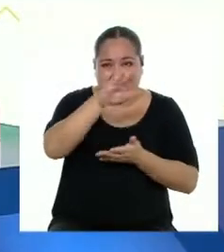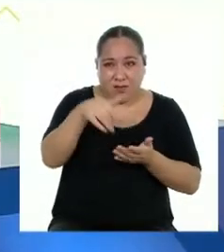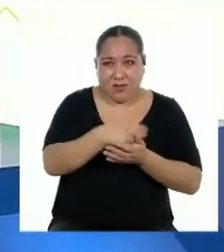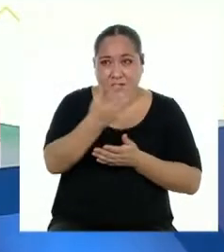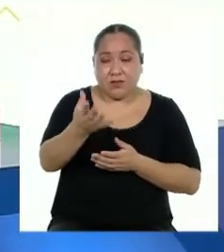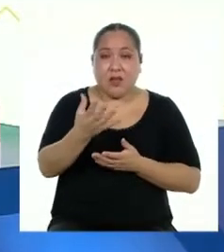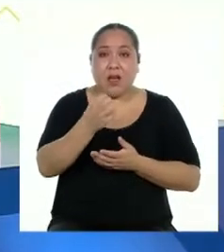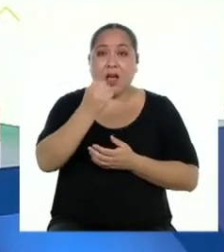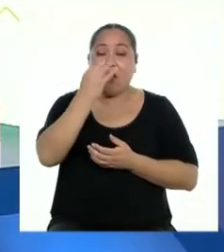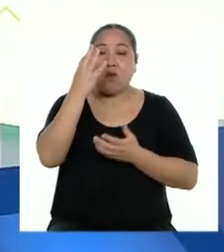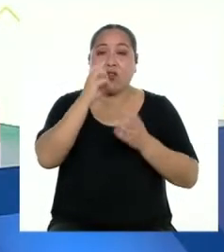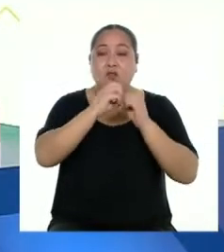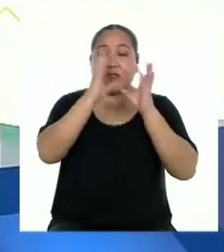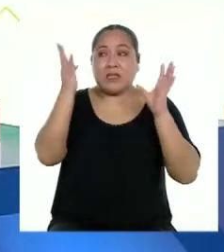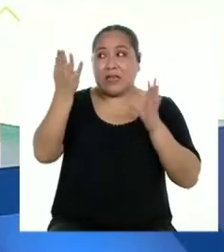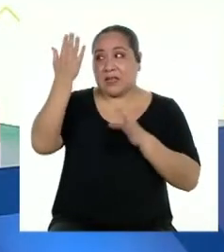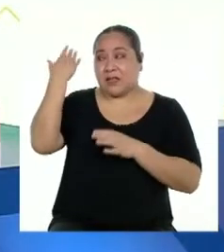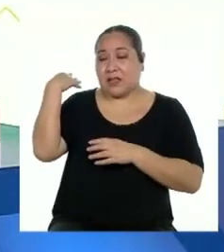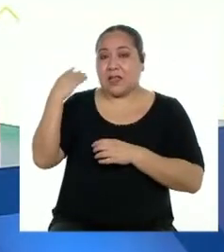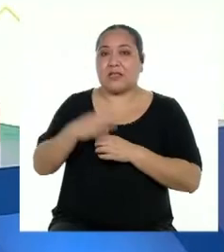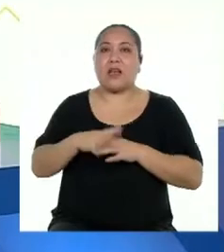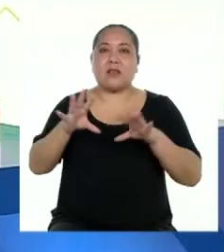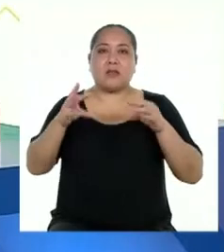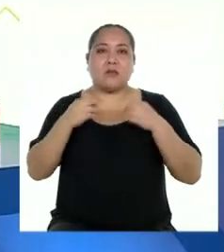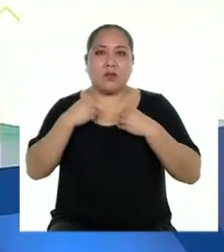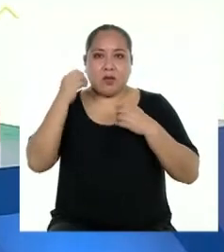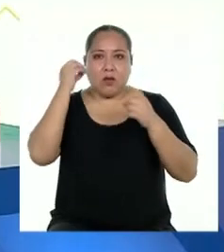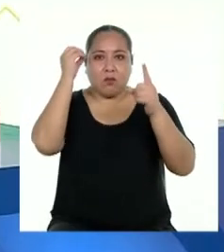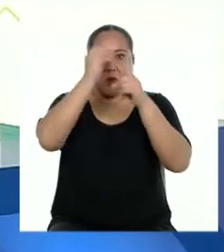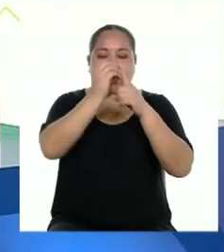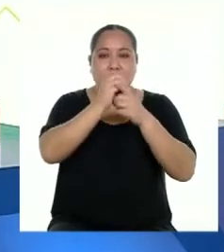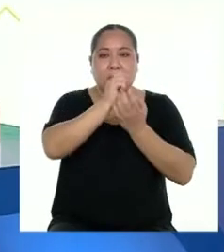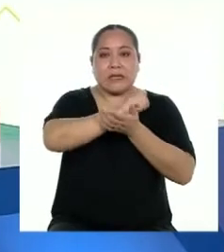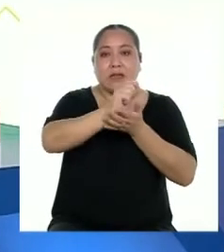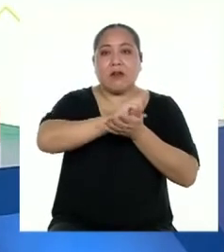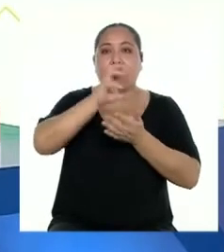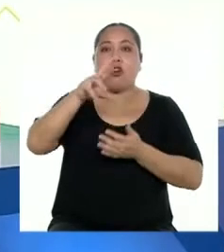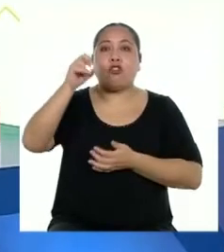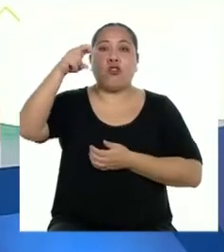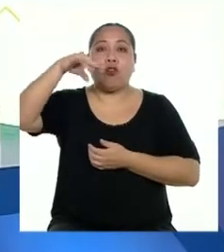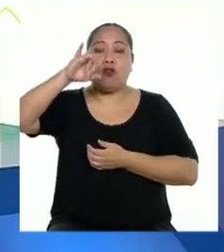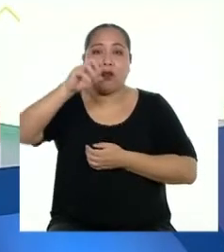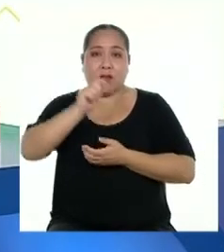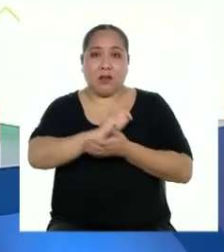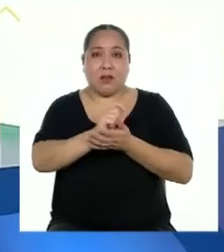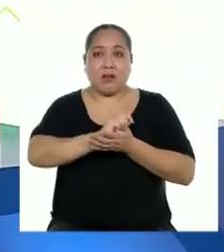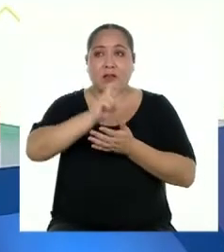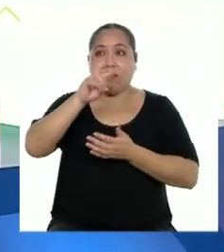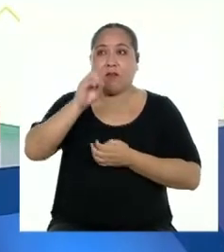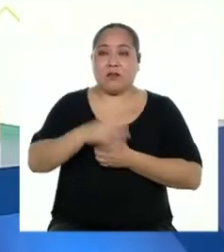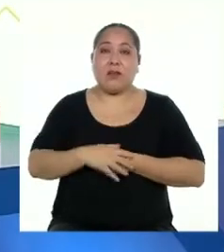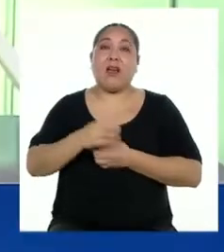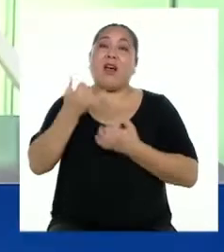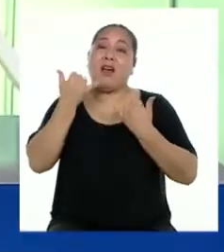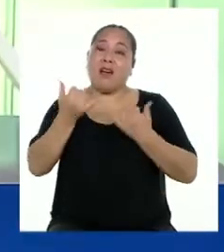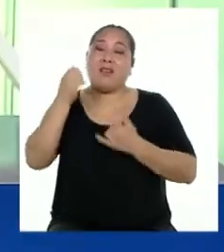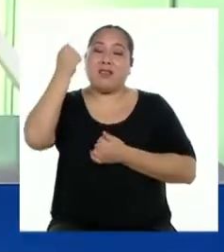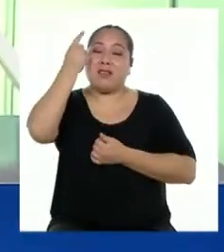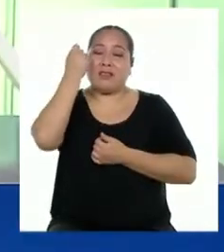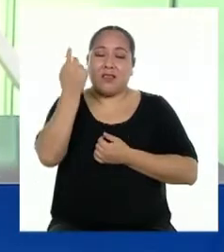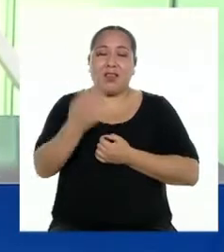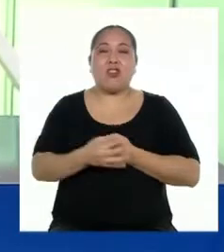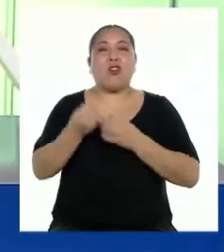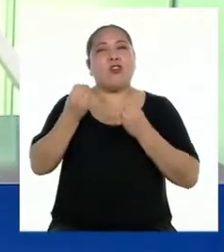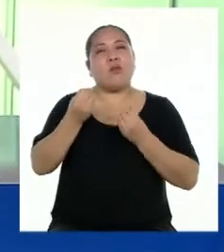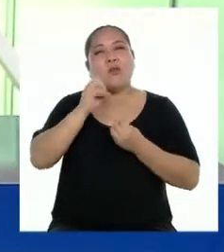acepté el reto de escribir una crónica sobre el 2020 y ahora entiendo por qué dicen que escribir es un acto de valentía. Cuando